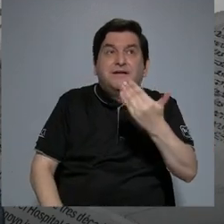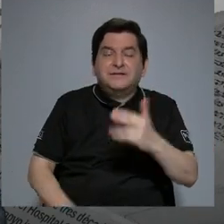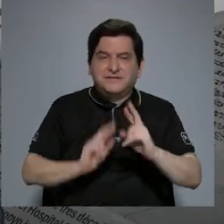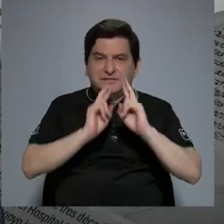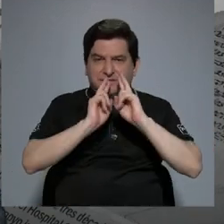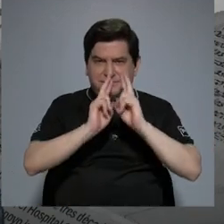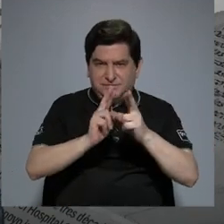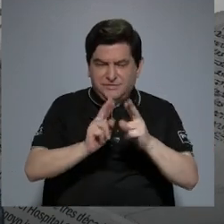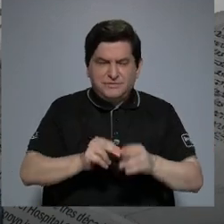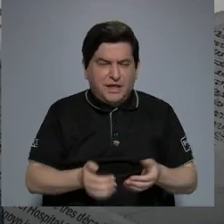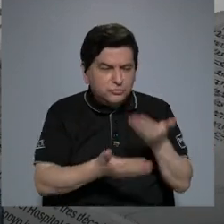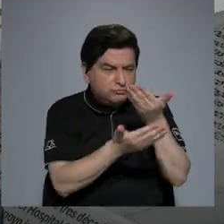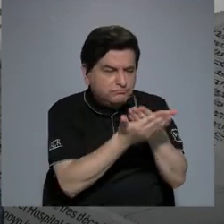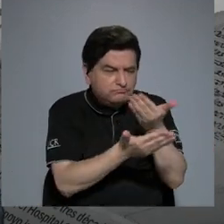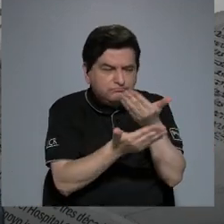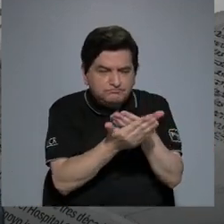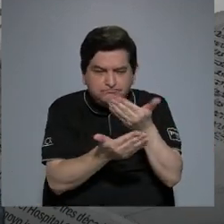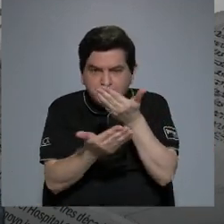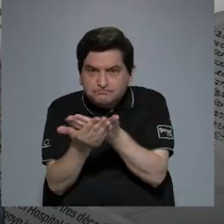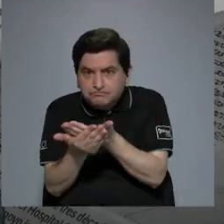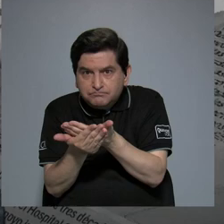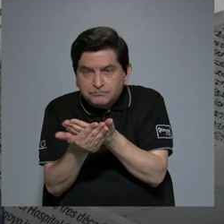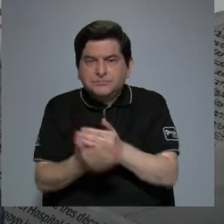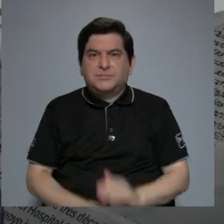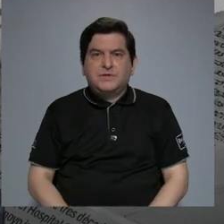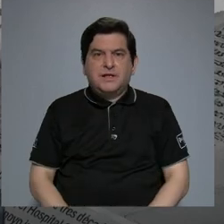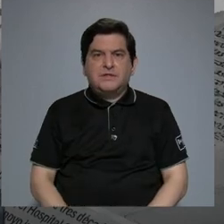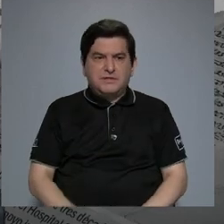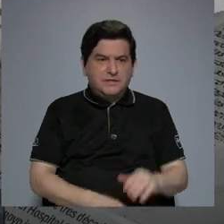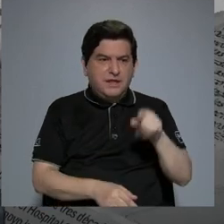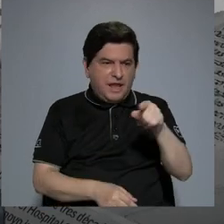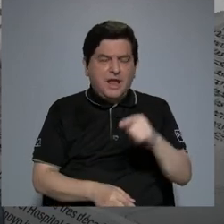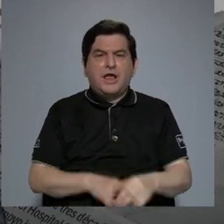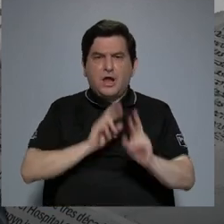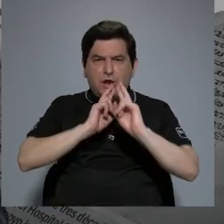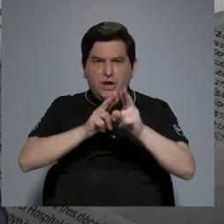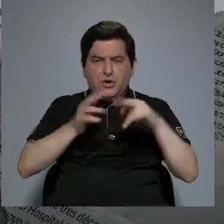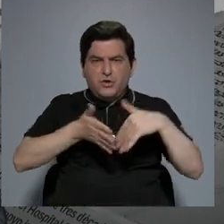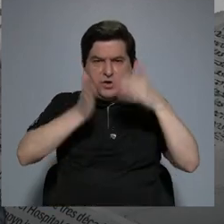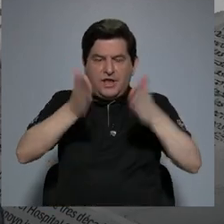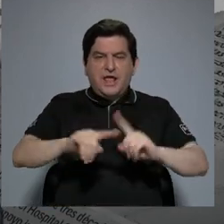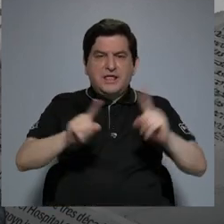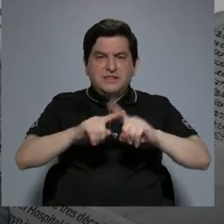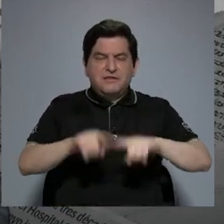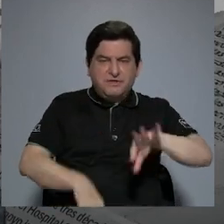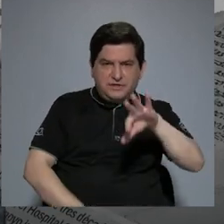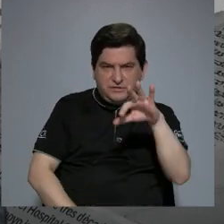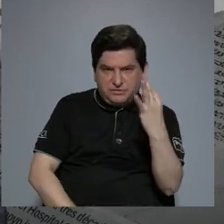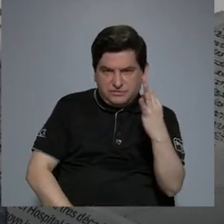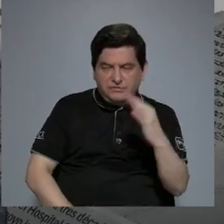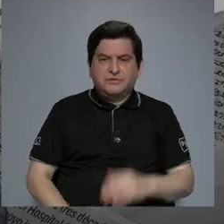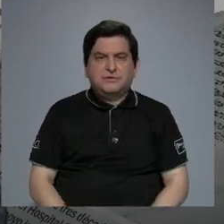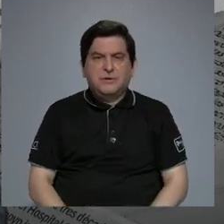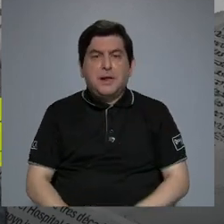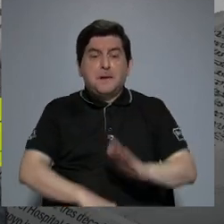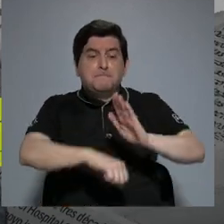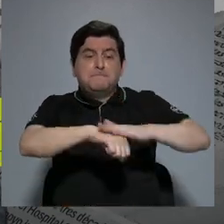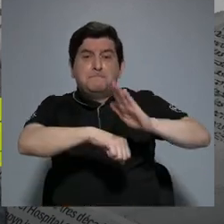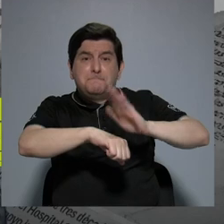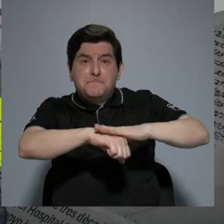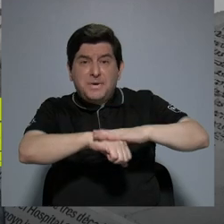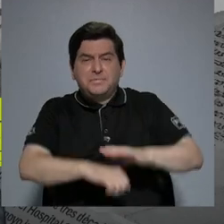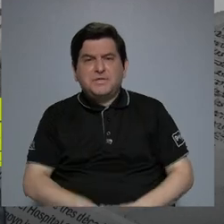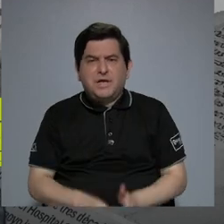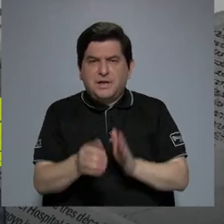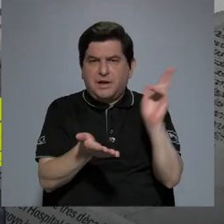resultados, a las evidencias de desempeño de los estudiantes en diferentes modalidades, se ha podido